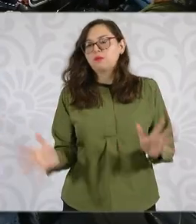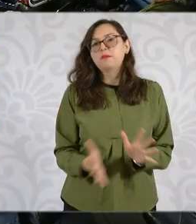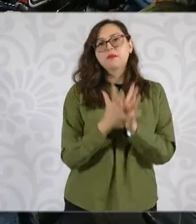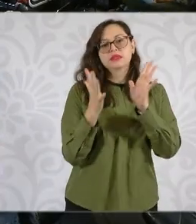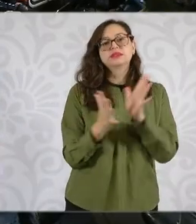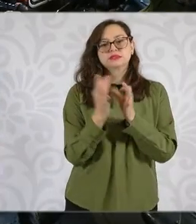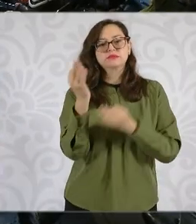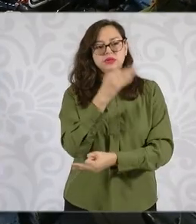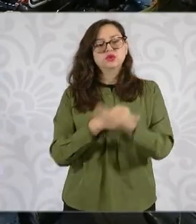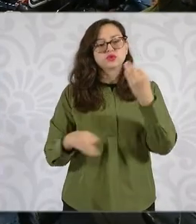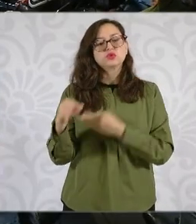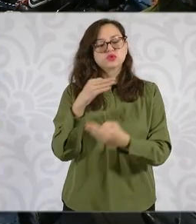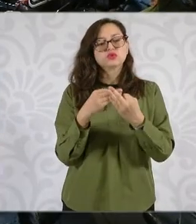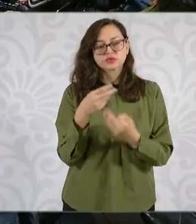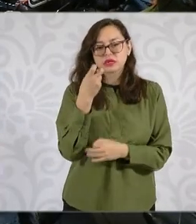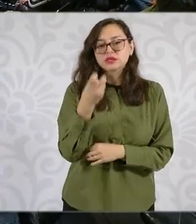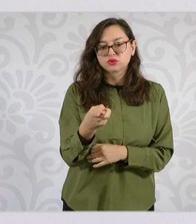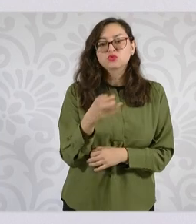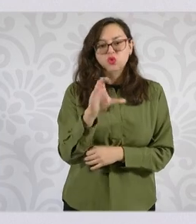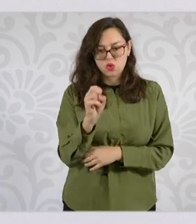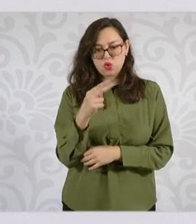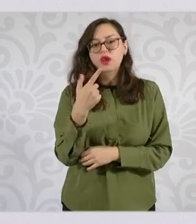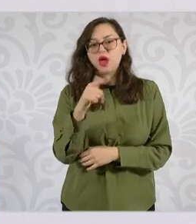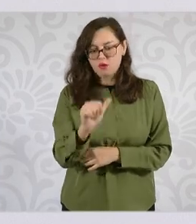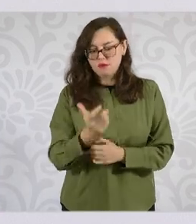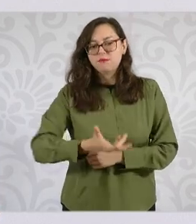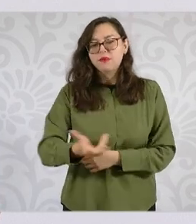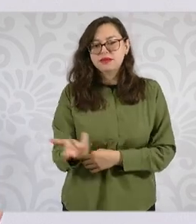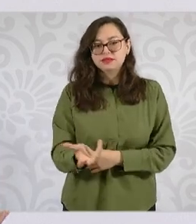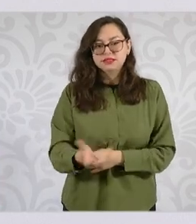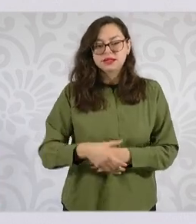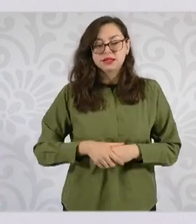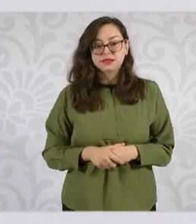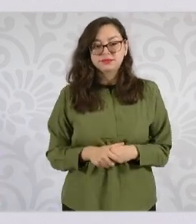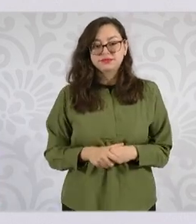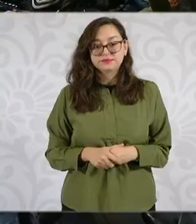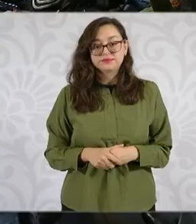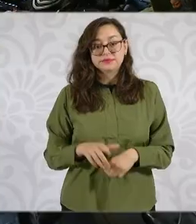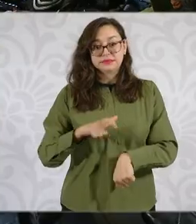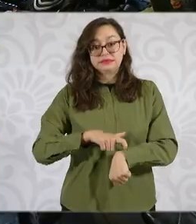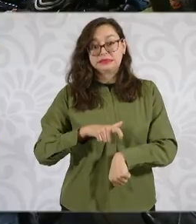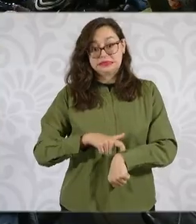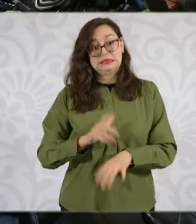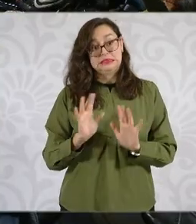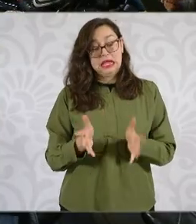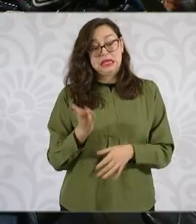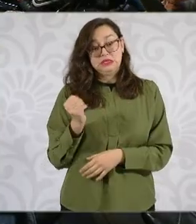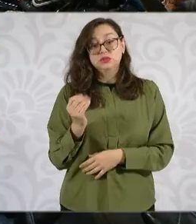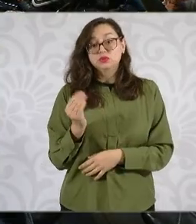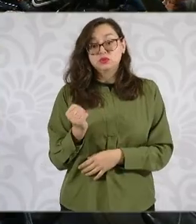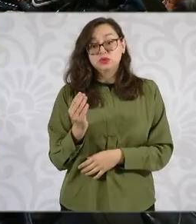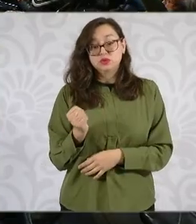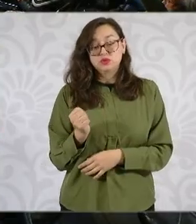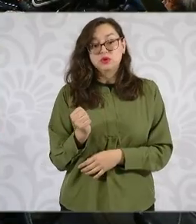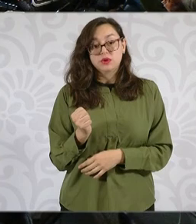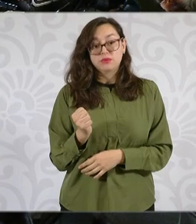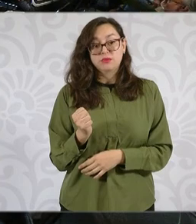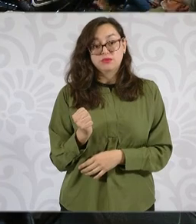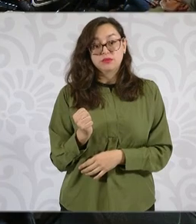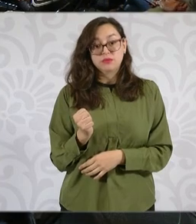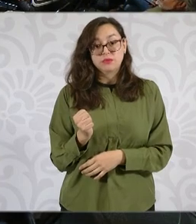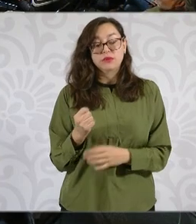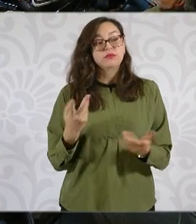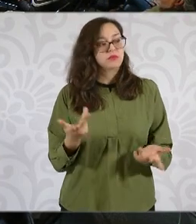Entonces, sí lo vamos a hacer a través de la Conagua. Creo que ya nos dio la hora. Si los